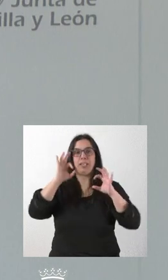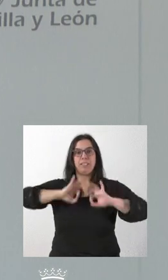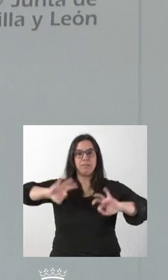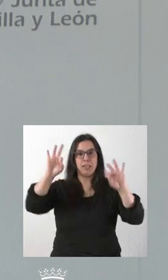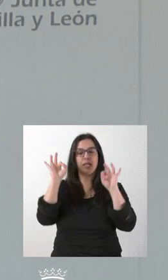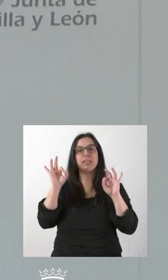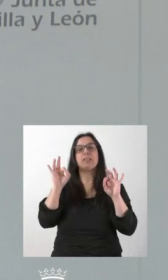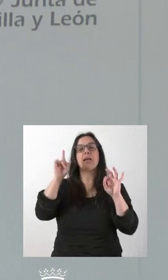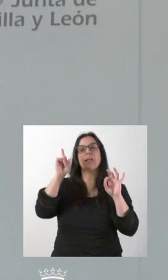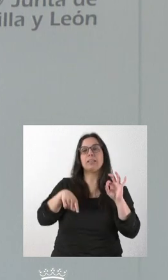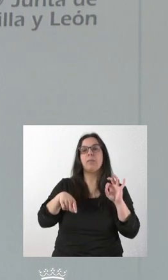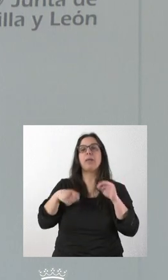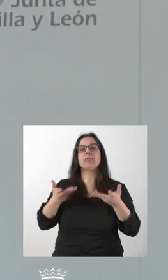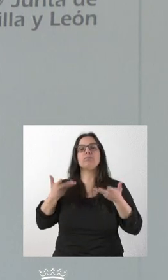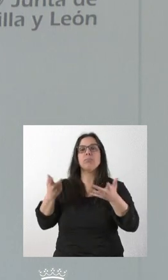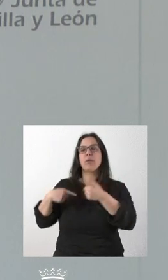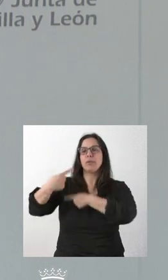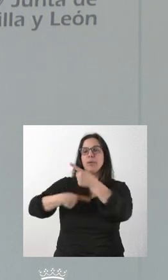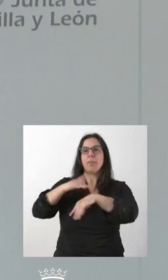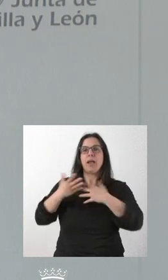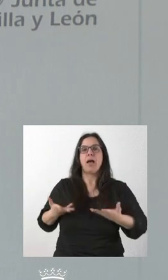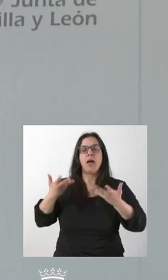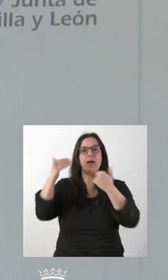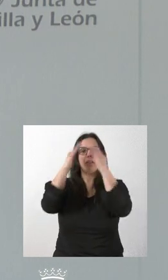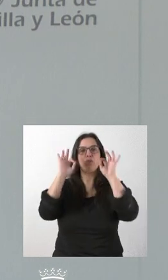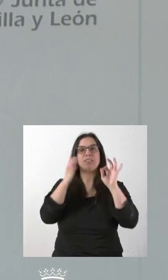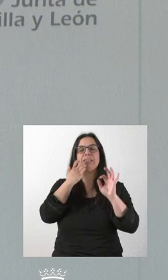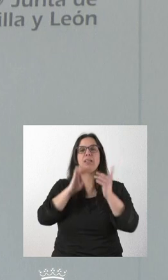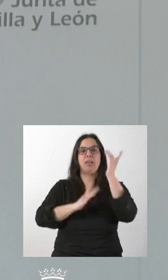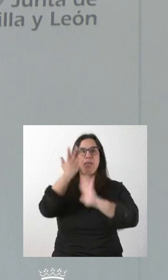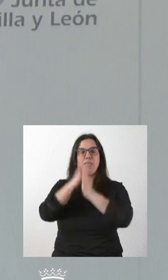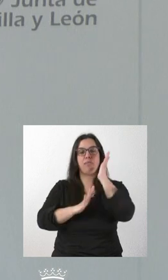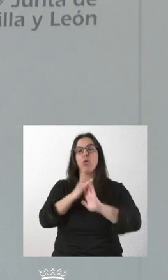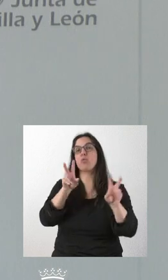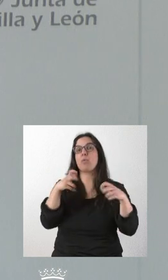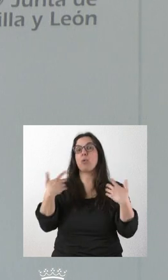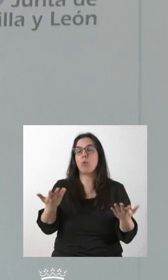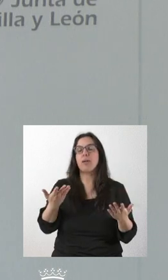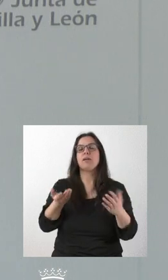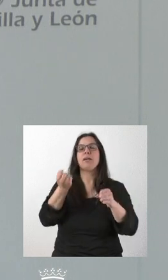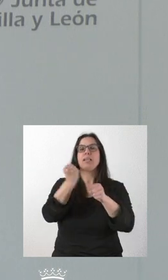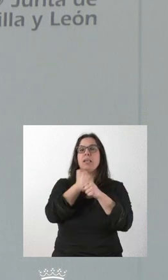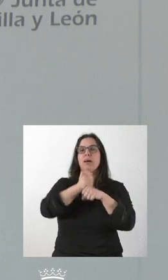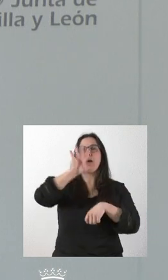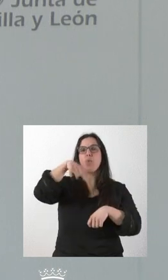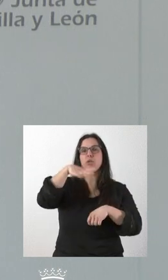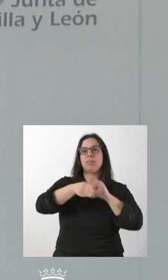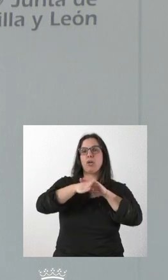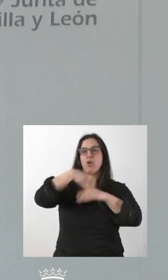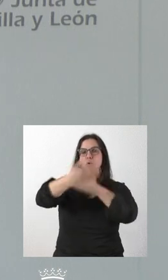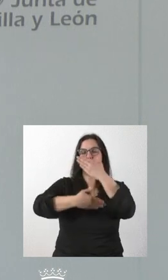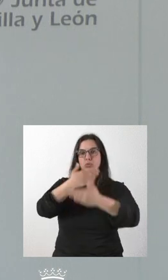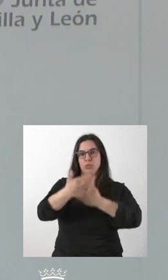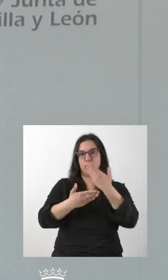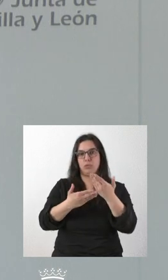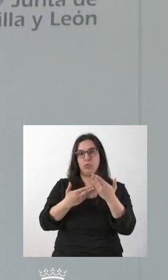disponibilidad diaria para asistencia a incendios. La novedad es que estamos hablando de cuatro meses continuos respecto de la política en materia